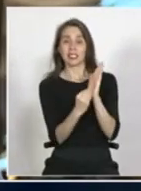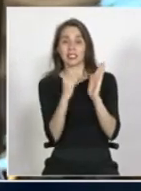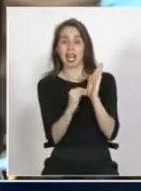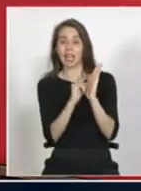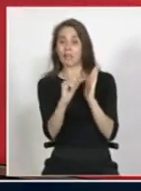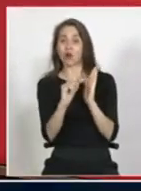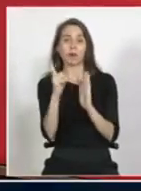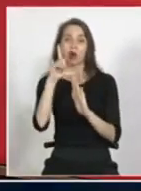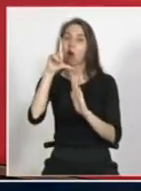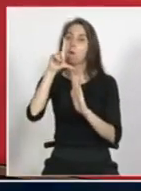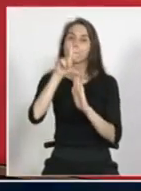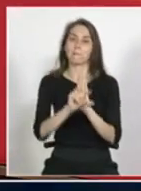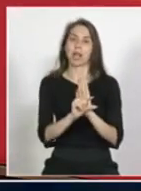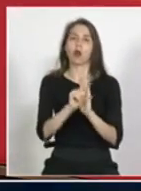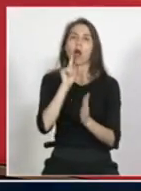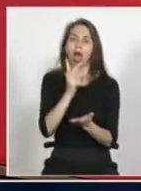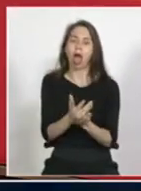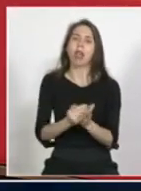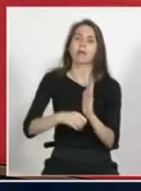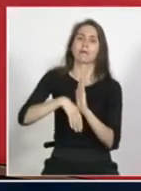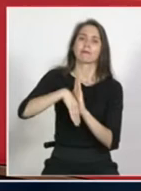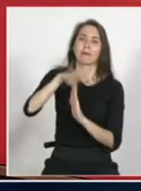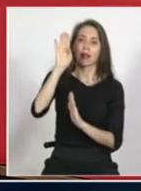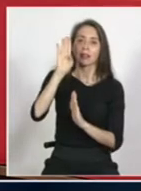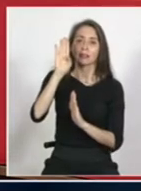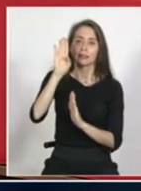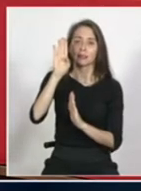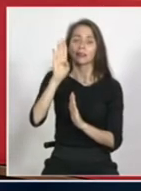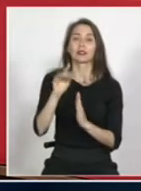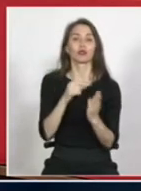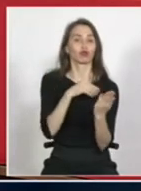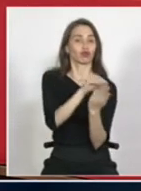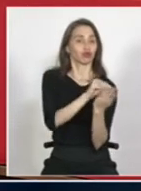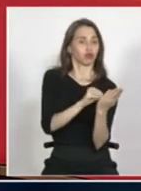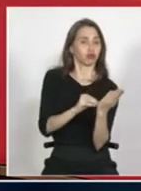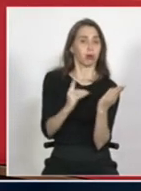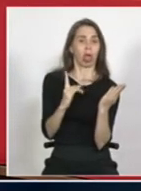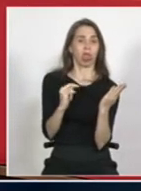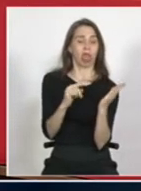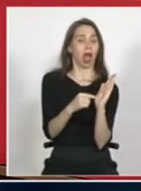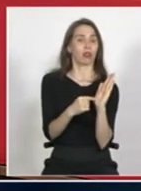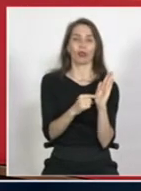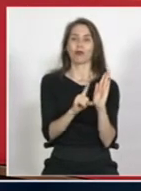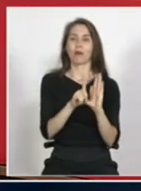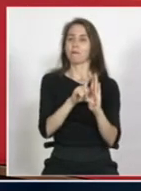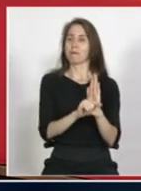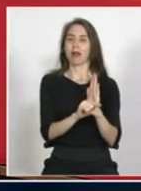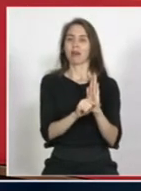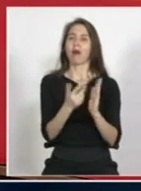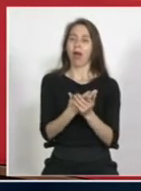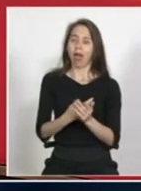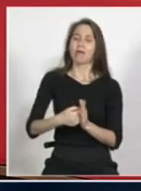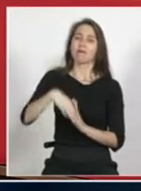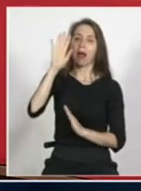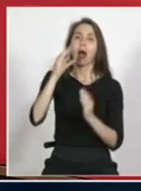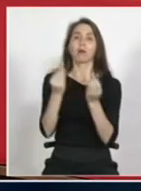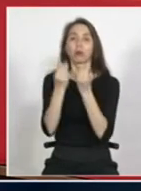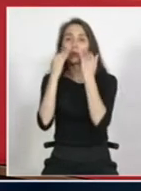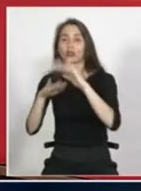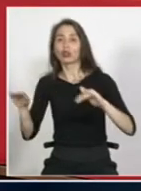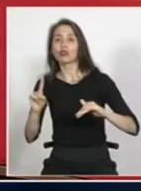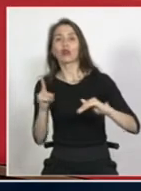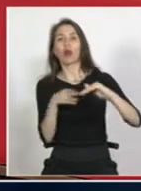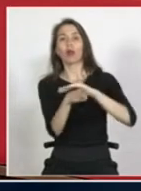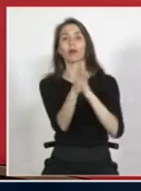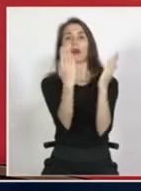una subrepresentación, es el piso de los, al menos los datos que se tienen. Y muchos niños no ingresan al sistema y por lo